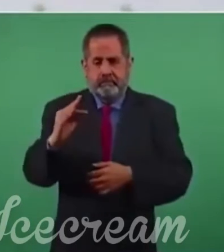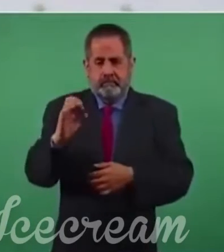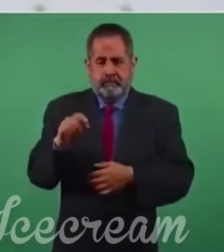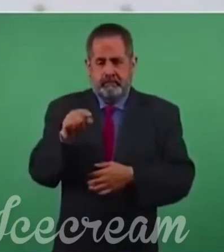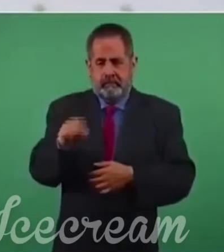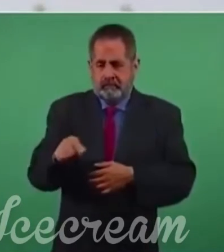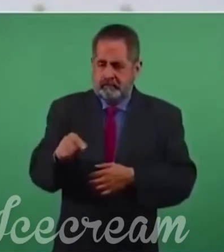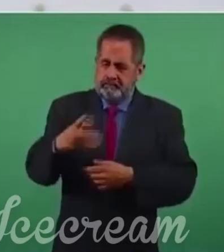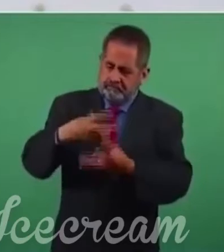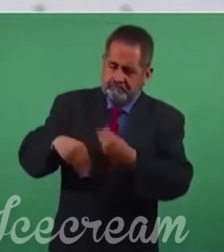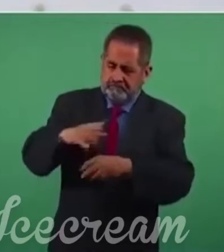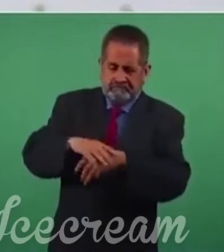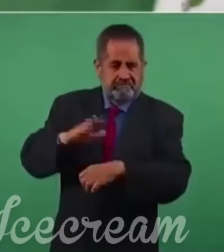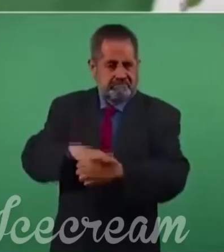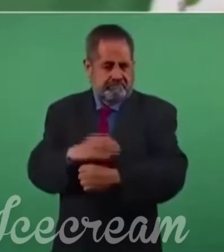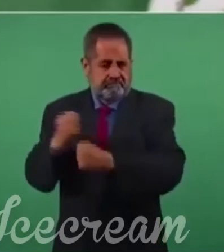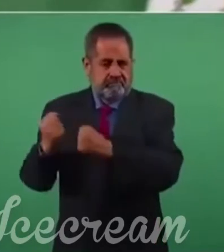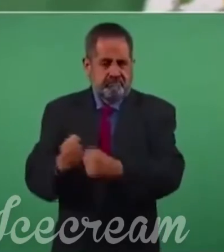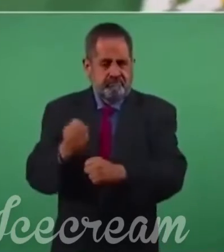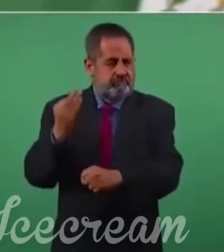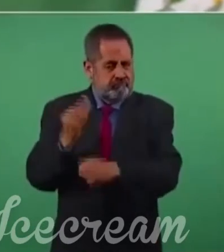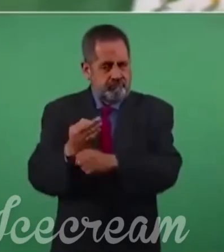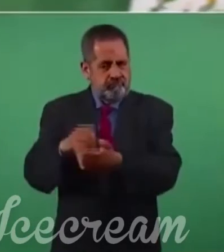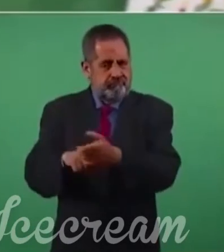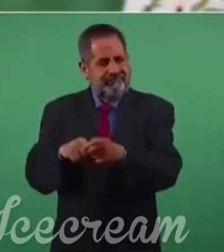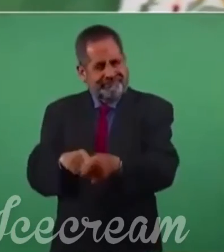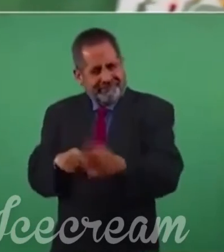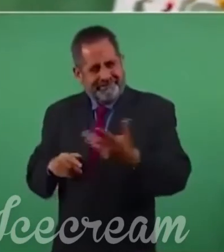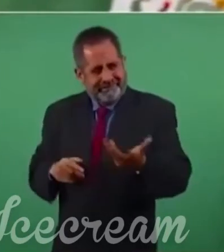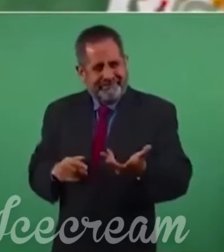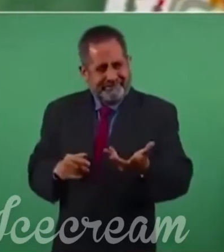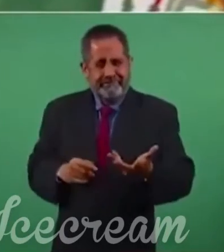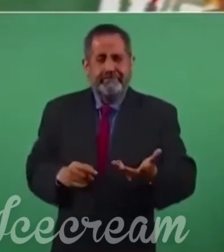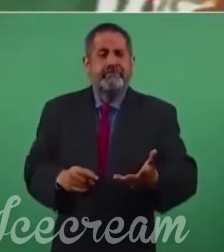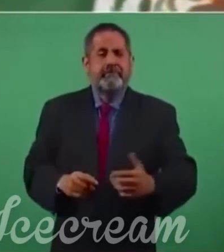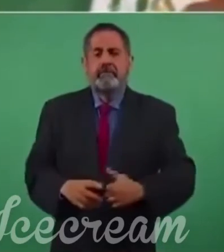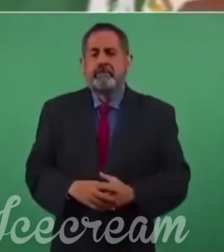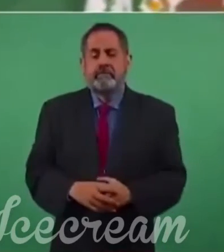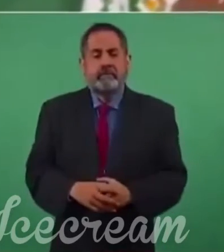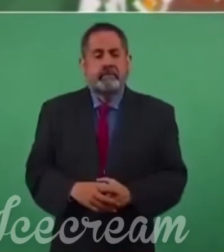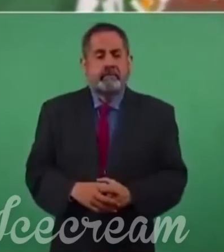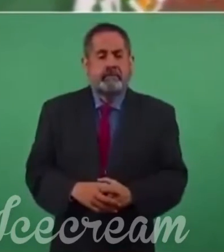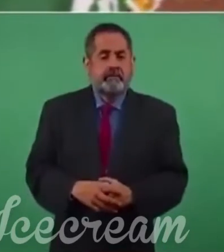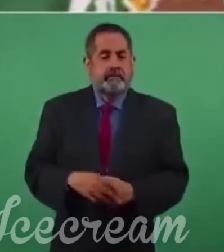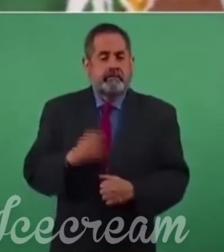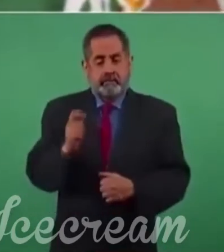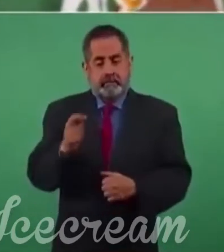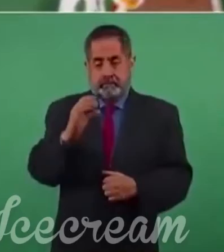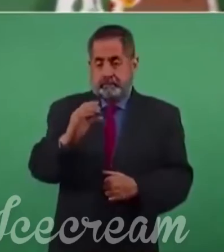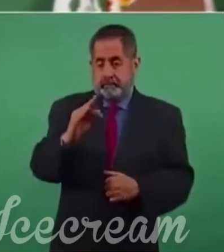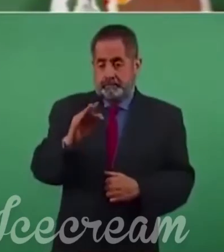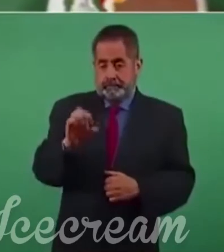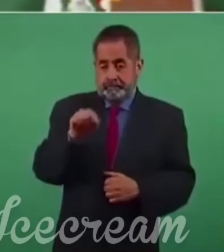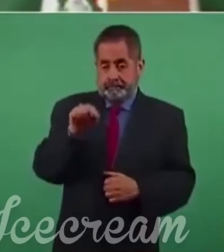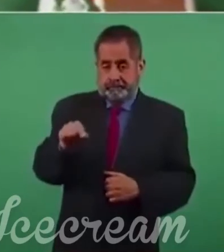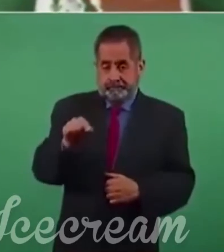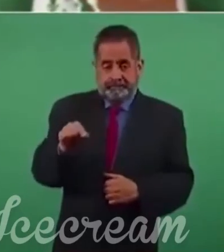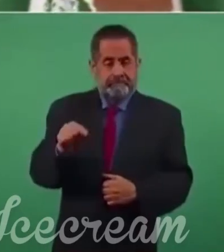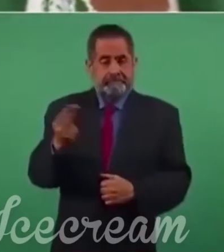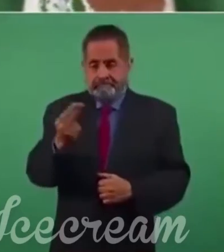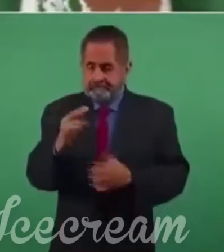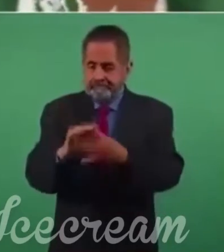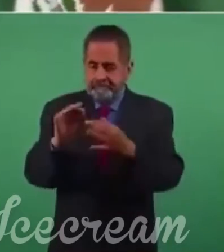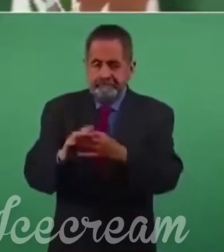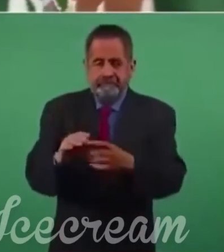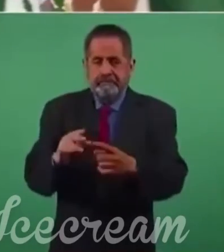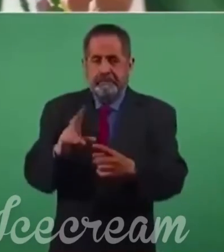Electricidad se fortalezca y que para eso no tengan que